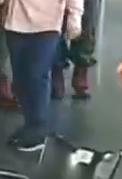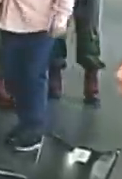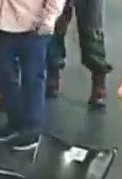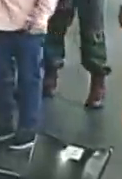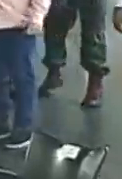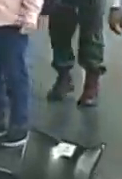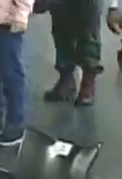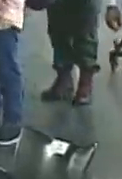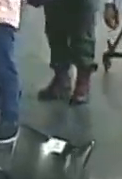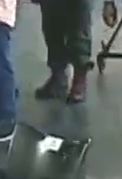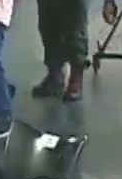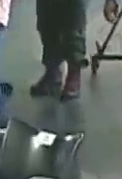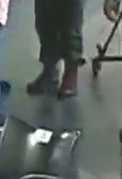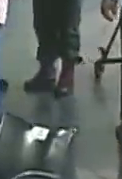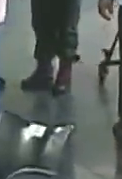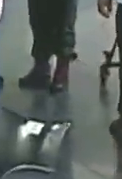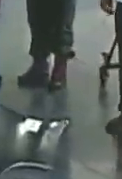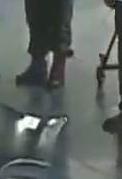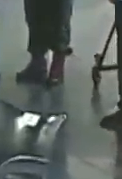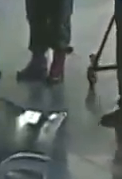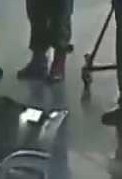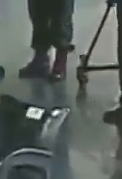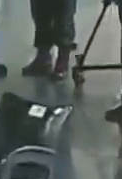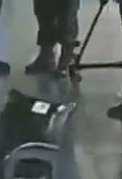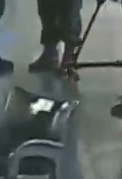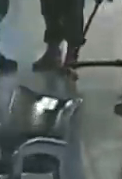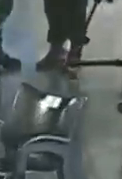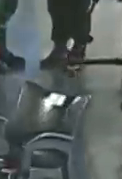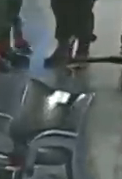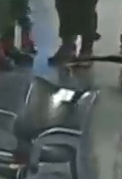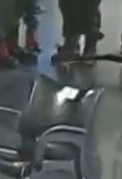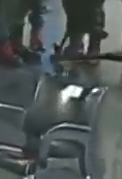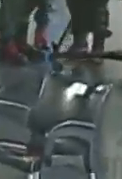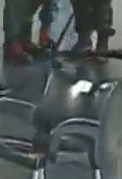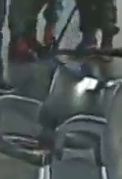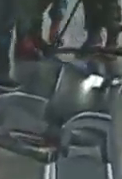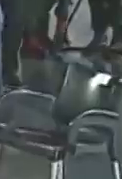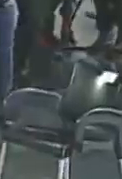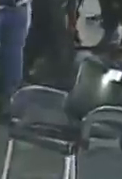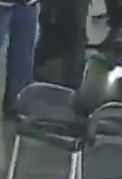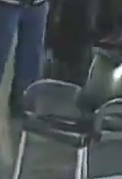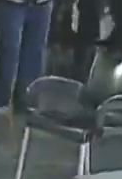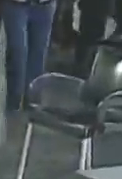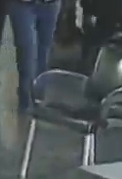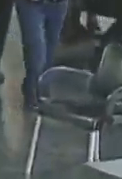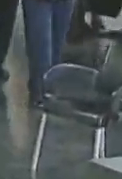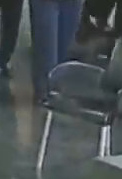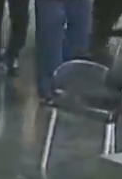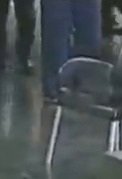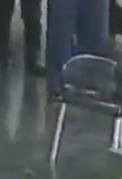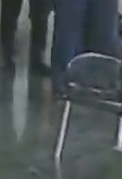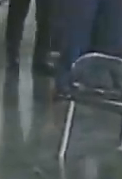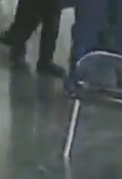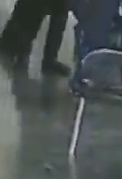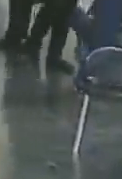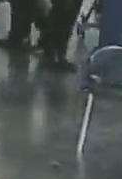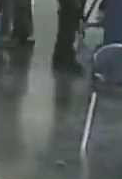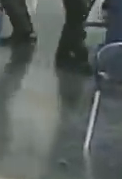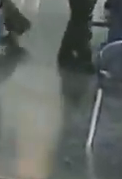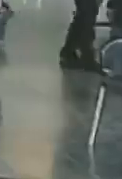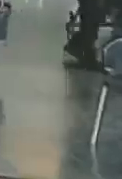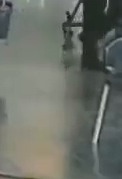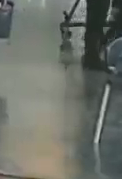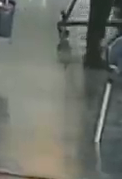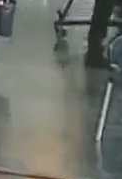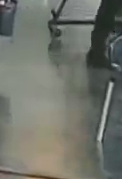Llega el presidente Nicolás Maduro Moros, a esta hora acompañado de la primera combatiente, Cilia